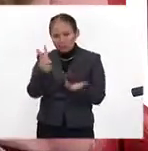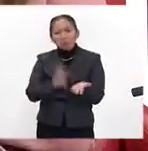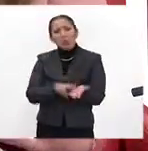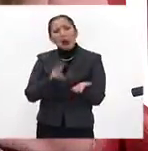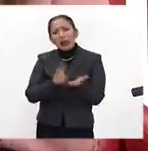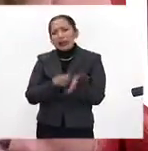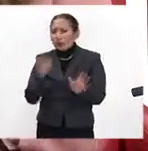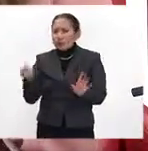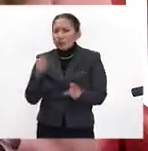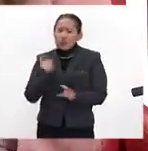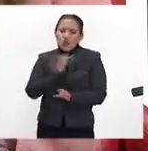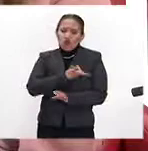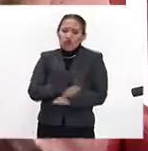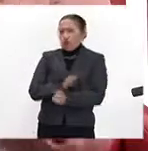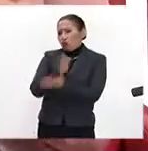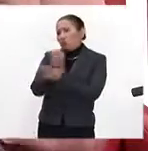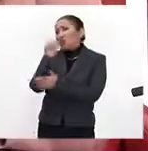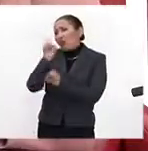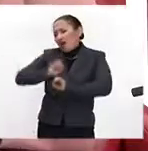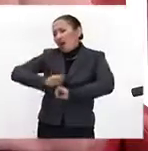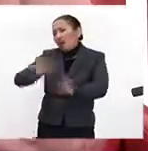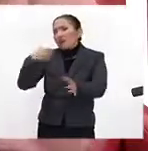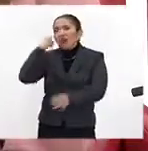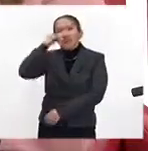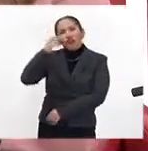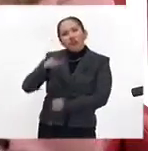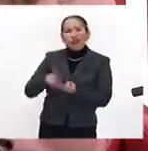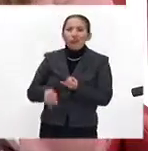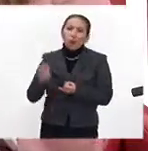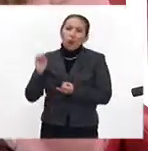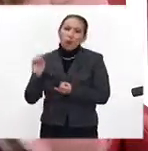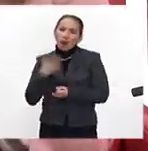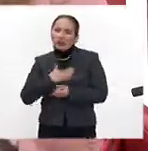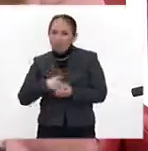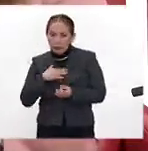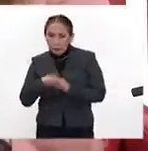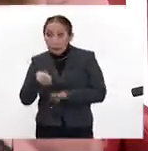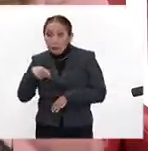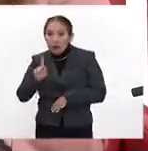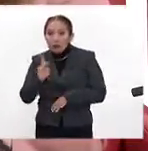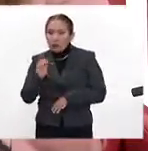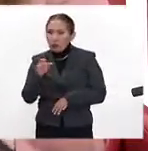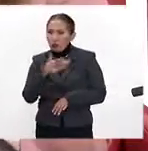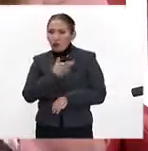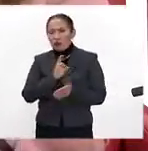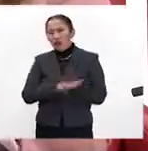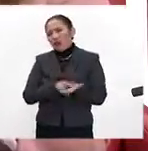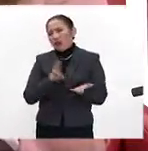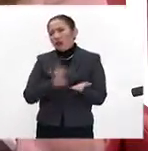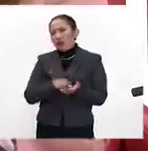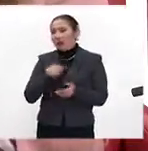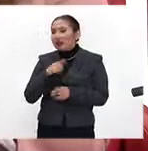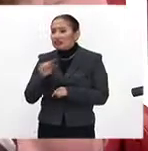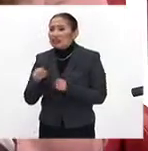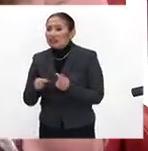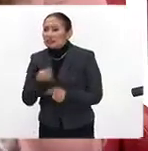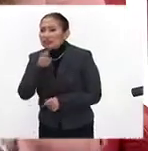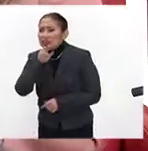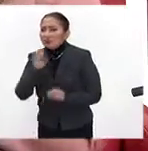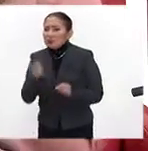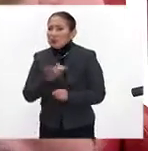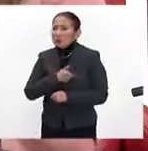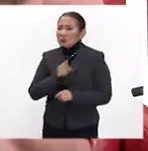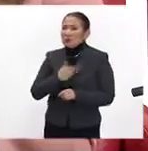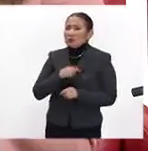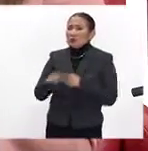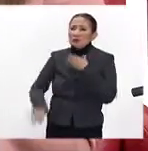que de repente no quieran ir a la escuela porque les da flojera, porque están cansados, pero lo que no se vale es que vayan porque están preocupados